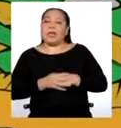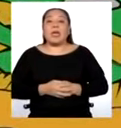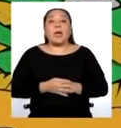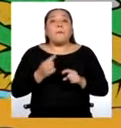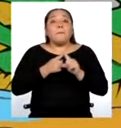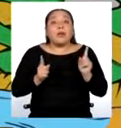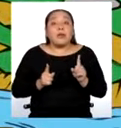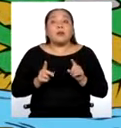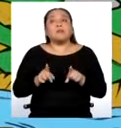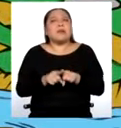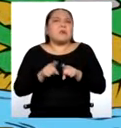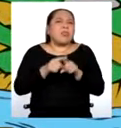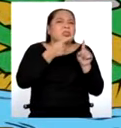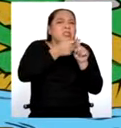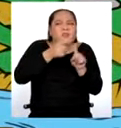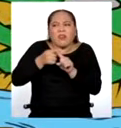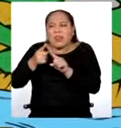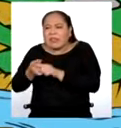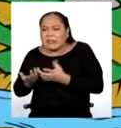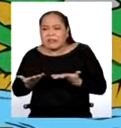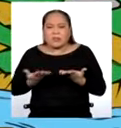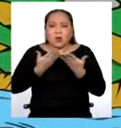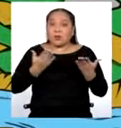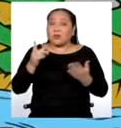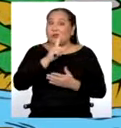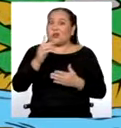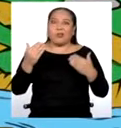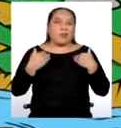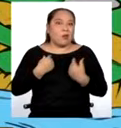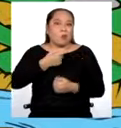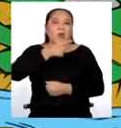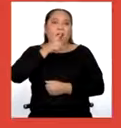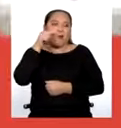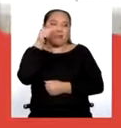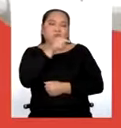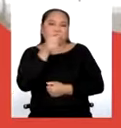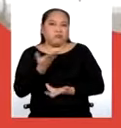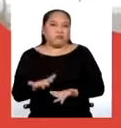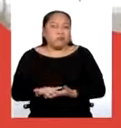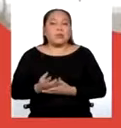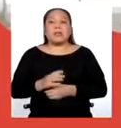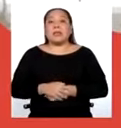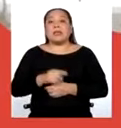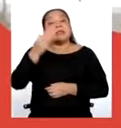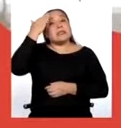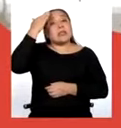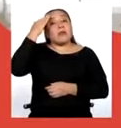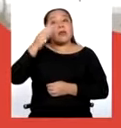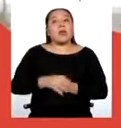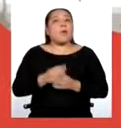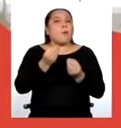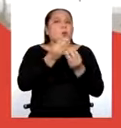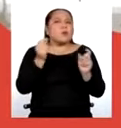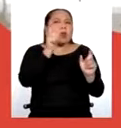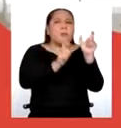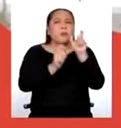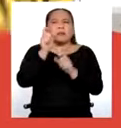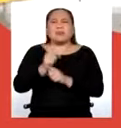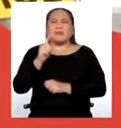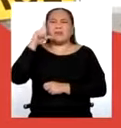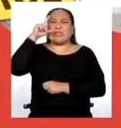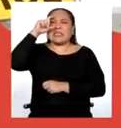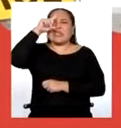pasa cuando por diferentes razones no se cuenta con este recurso tan importante? Se sabe que una gran proporción mundial tiene